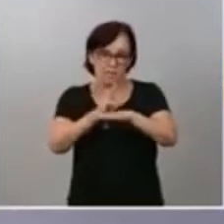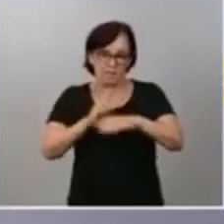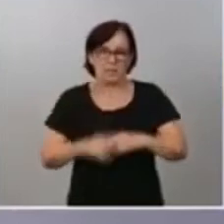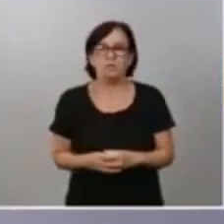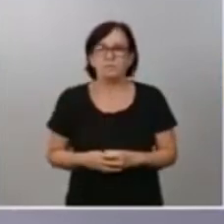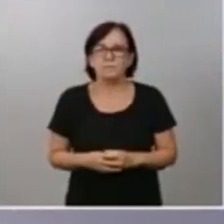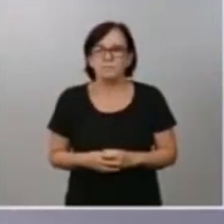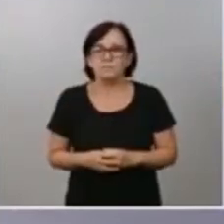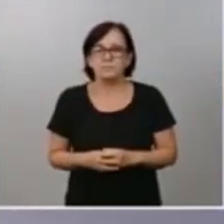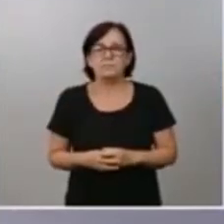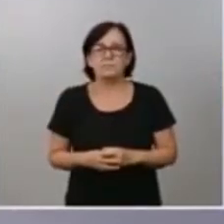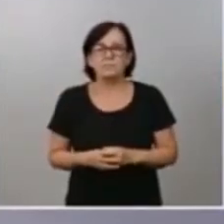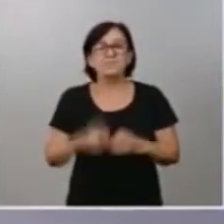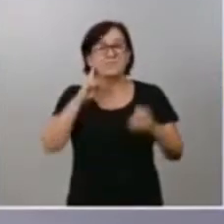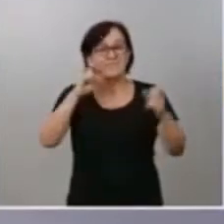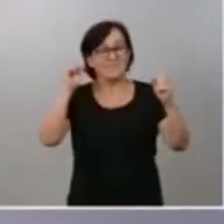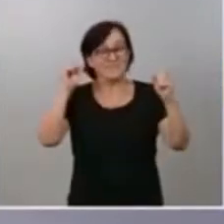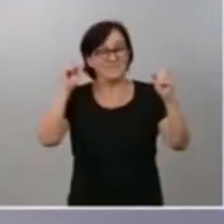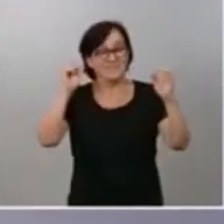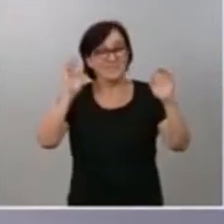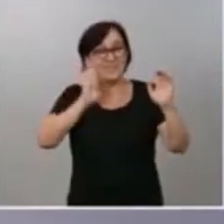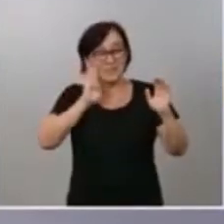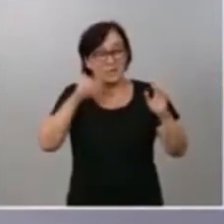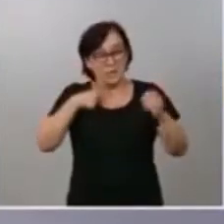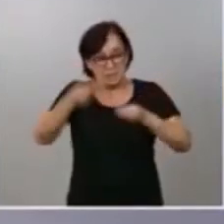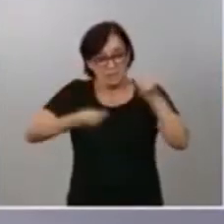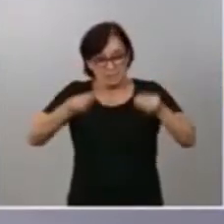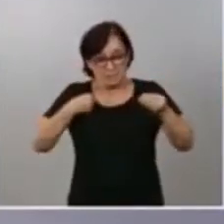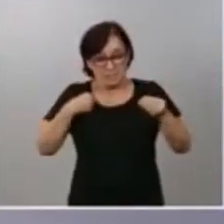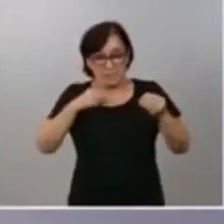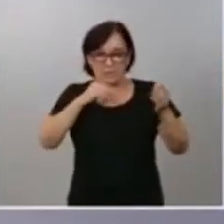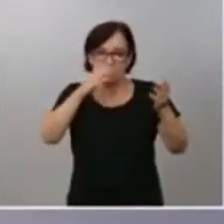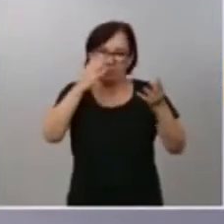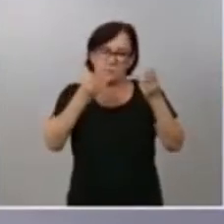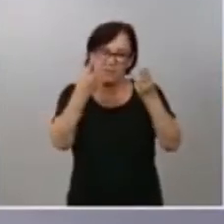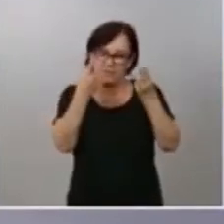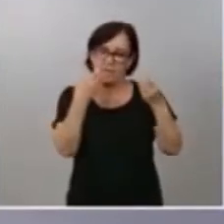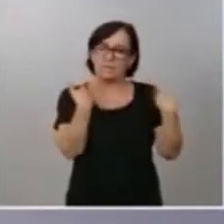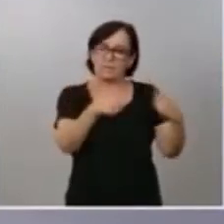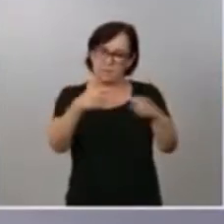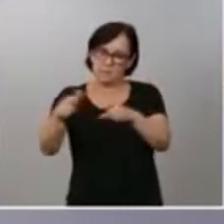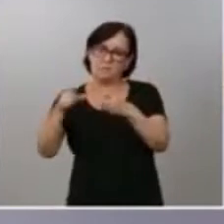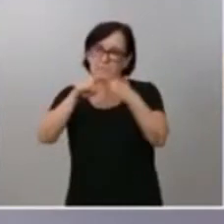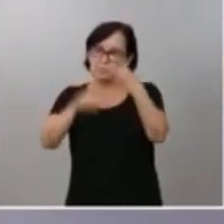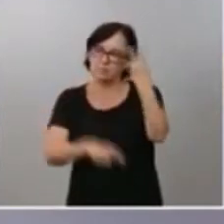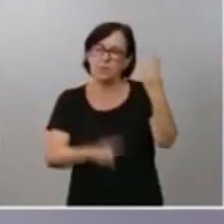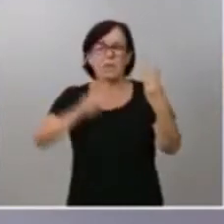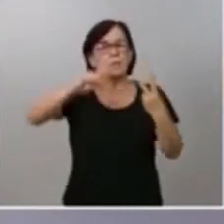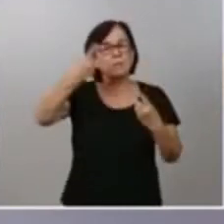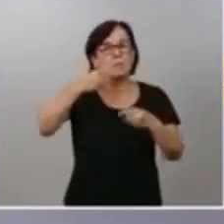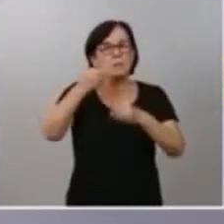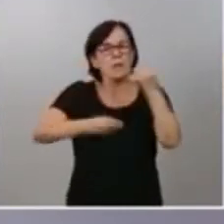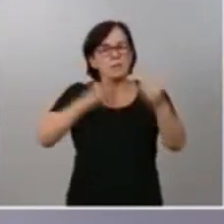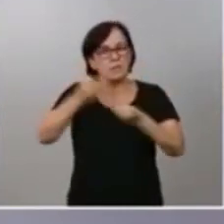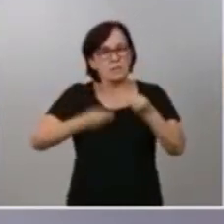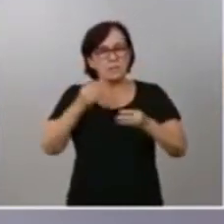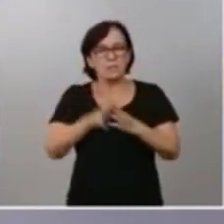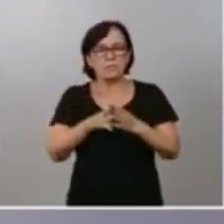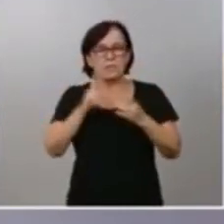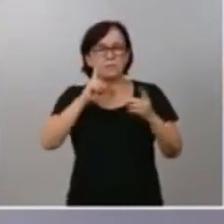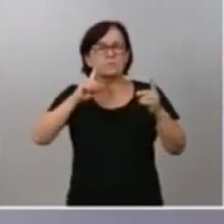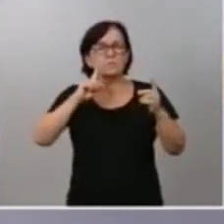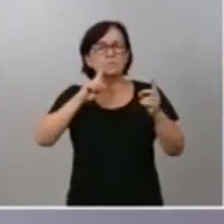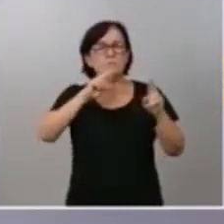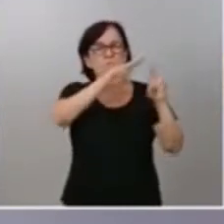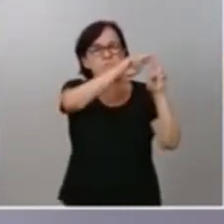De acuerdo con ello, me gustaría dividir esta rendición de cuentas en tres apartados. El primero de ellos voy a hacer un breve repaso de aquellas